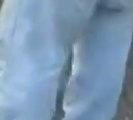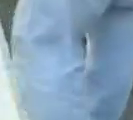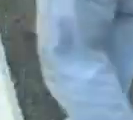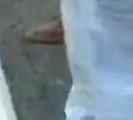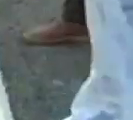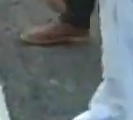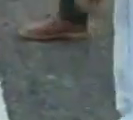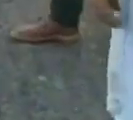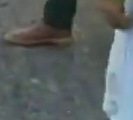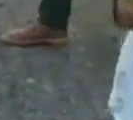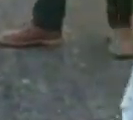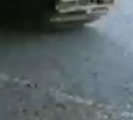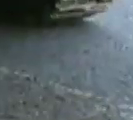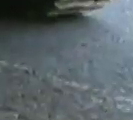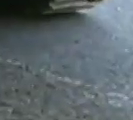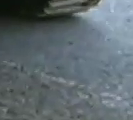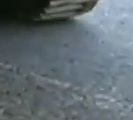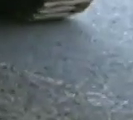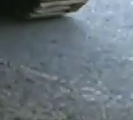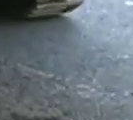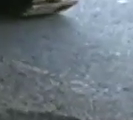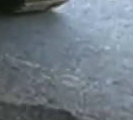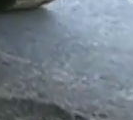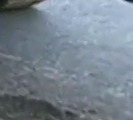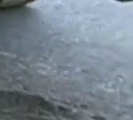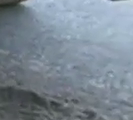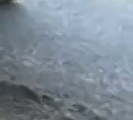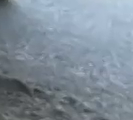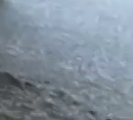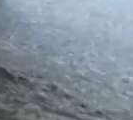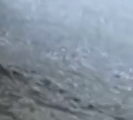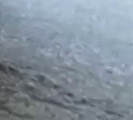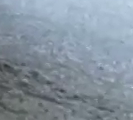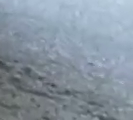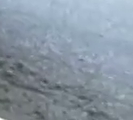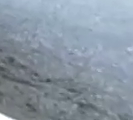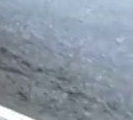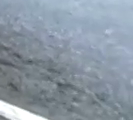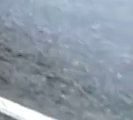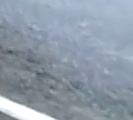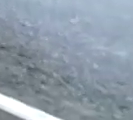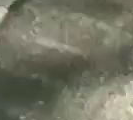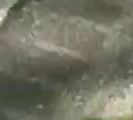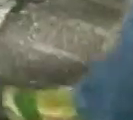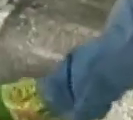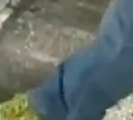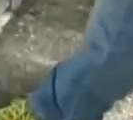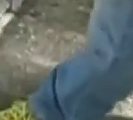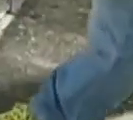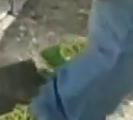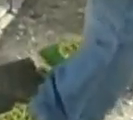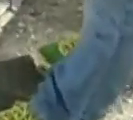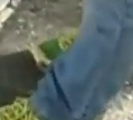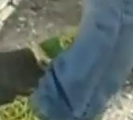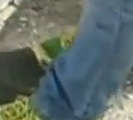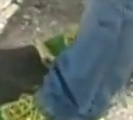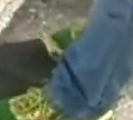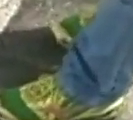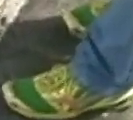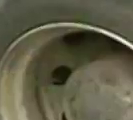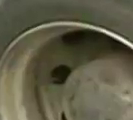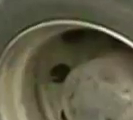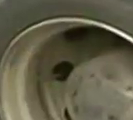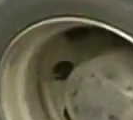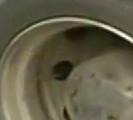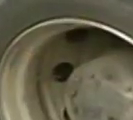de más de un 60% de intervención en todo el territorio nacional que se está empezando a partir del día de hoy aprovechando lo